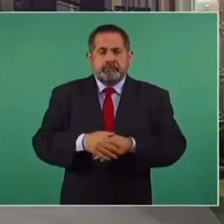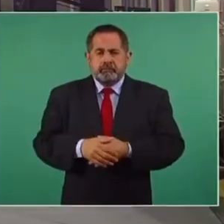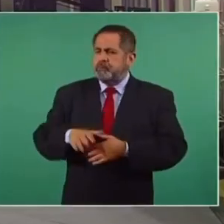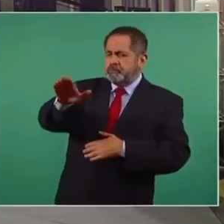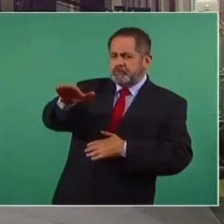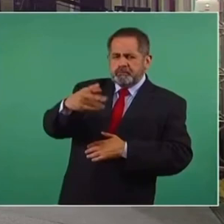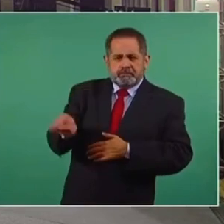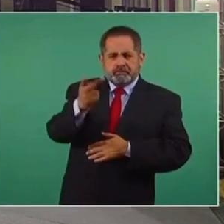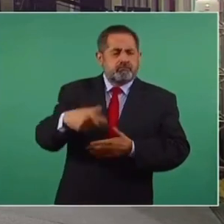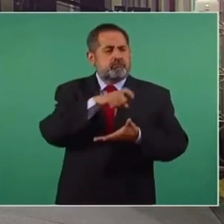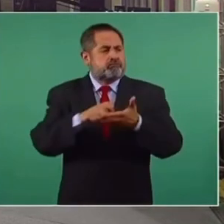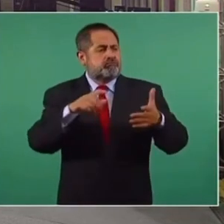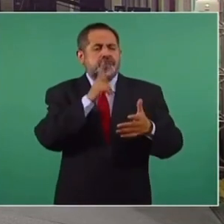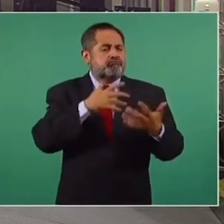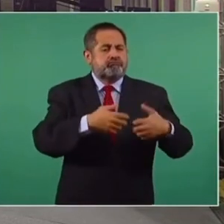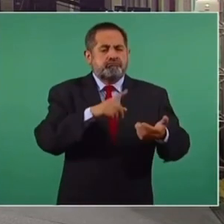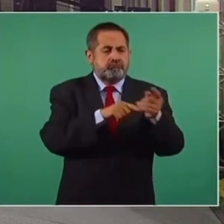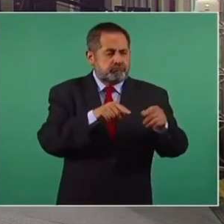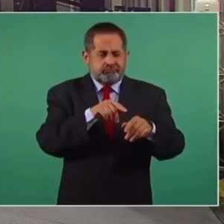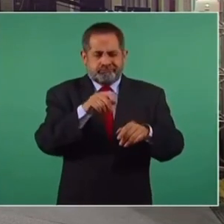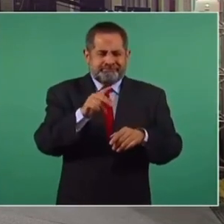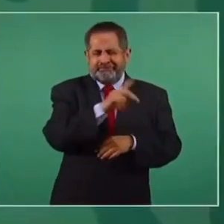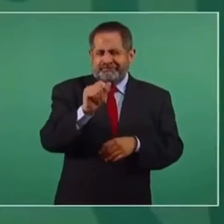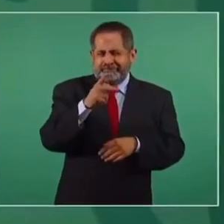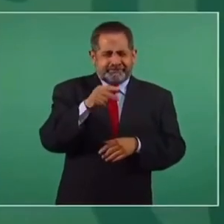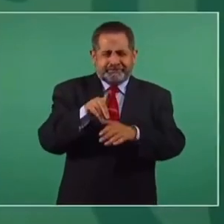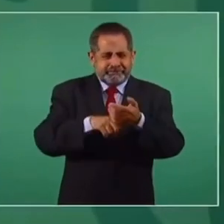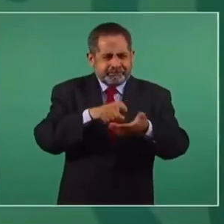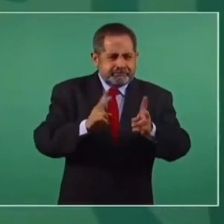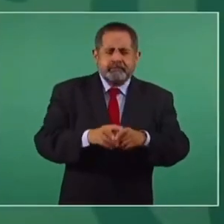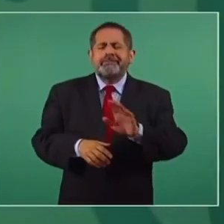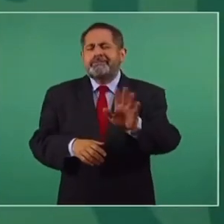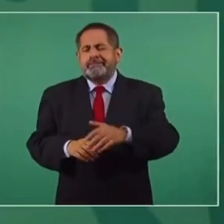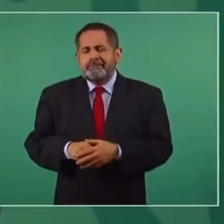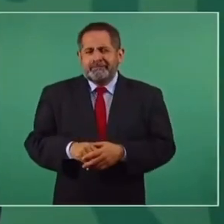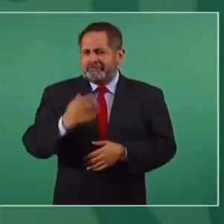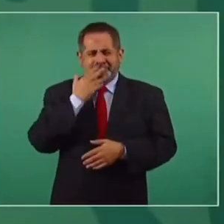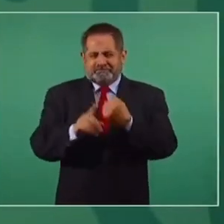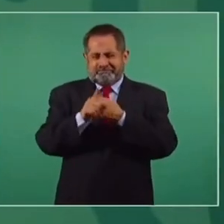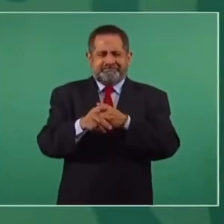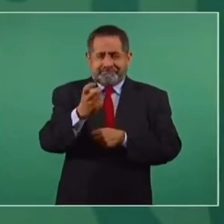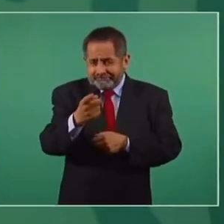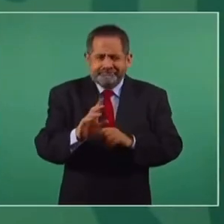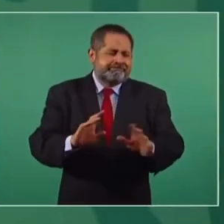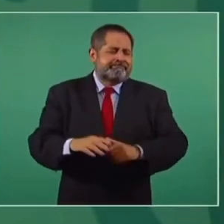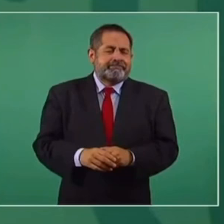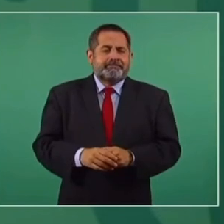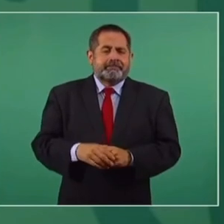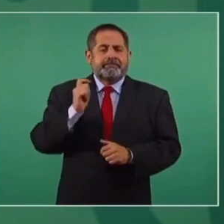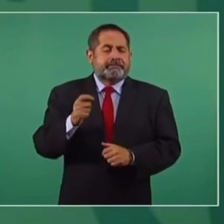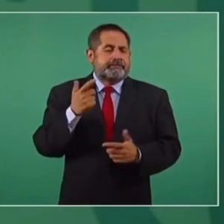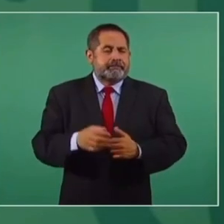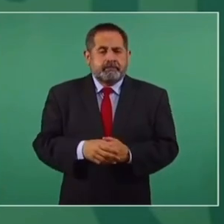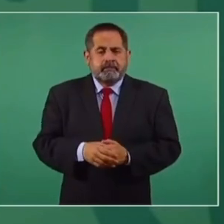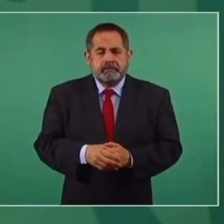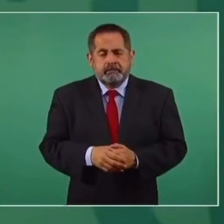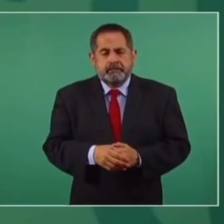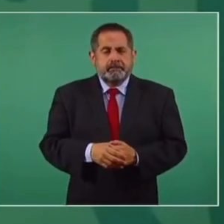¿Se habló de la compra de la refinería Deerbach? No, no, no, eso no. Y no va haber problema. Es cosa de